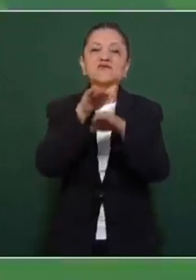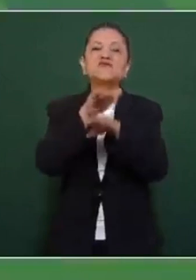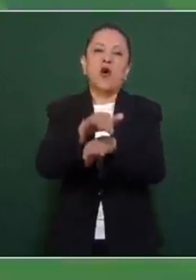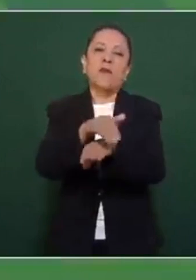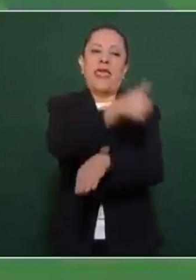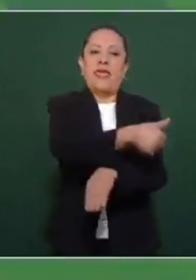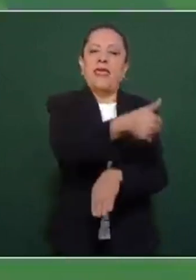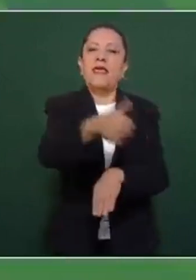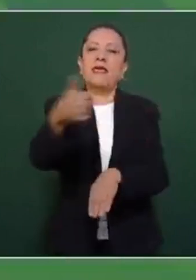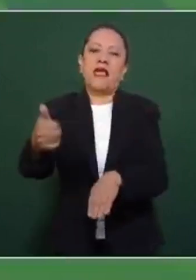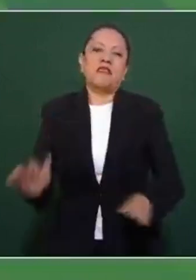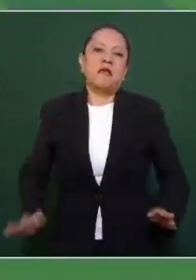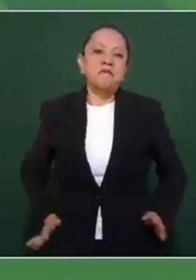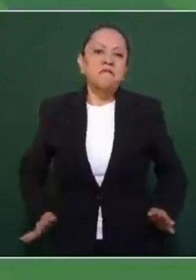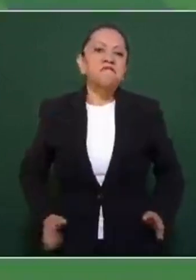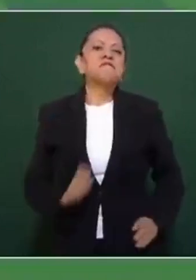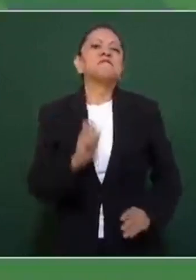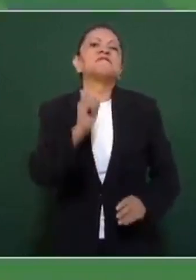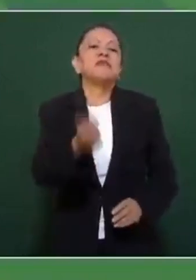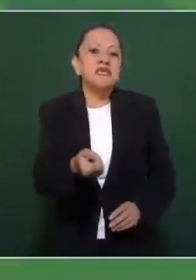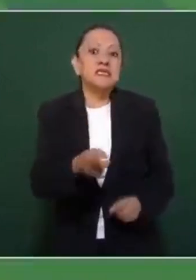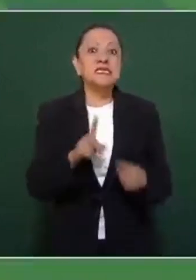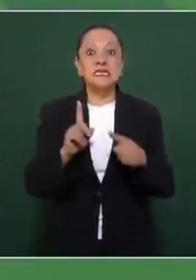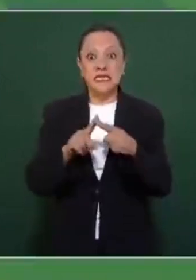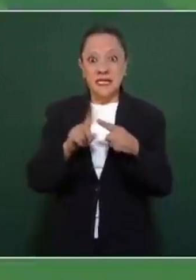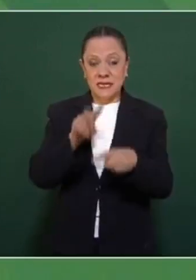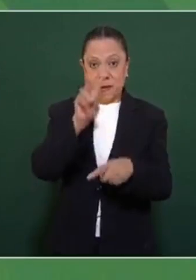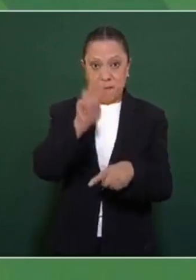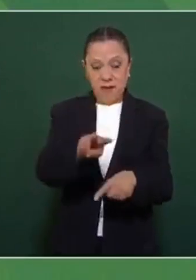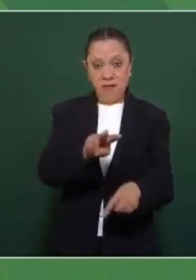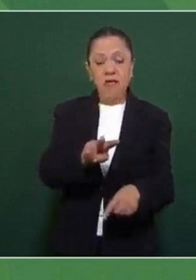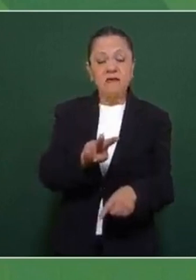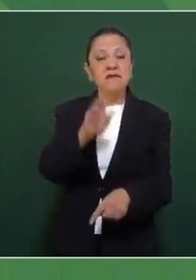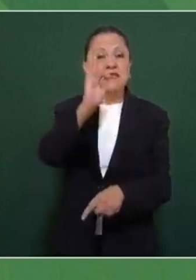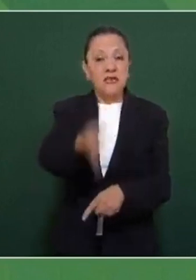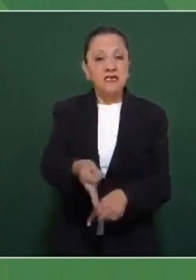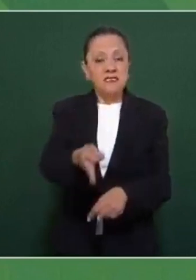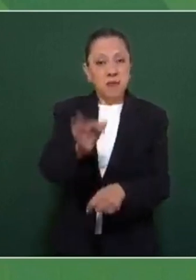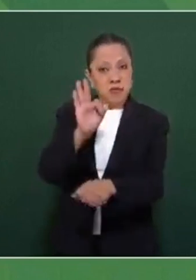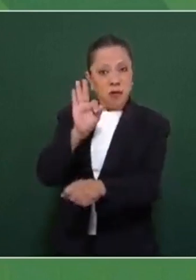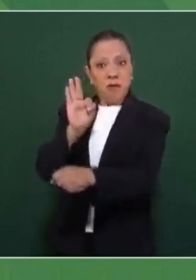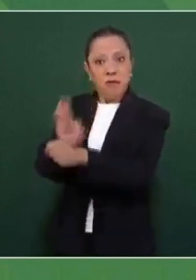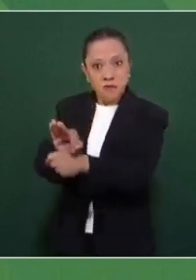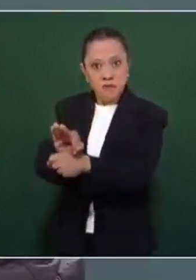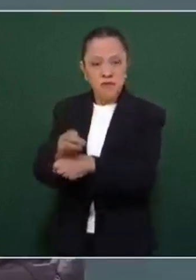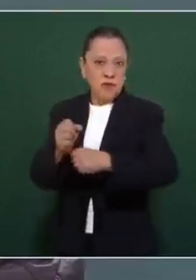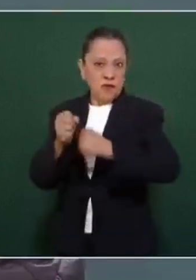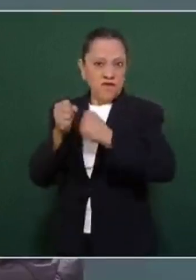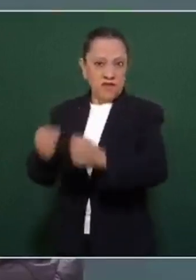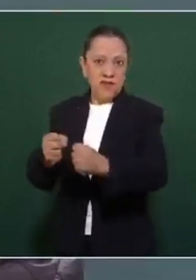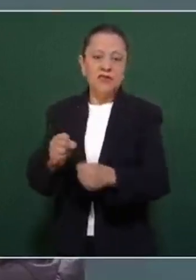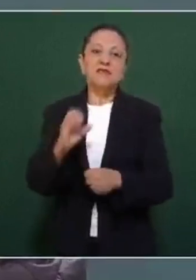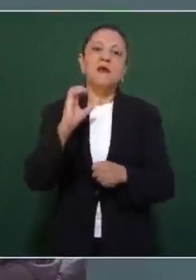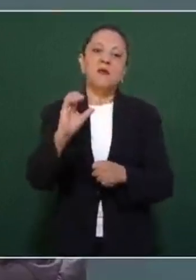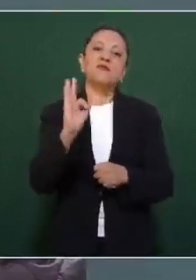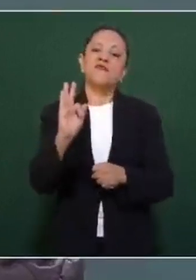quienes están a favor de que se fortalezca la Comisión